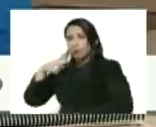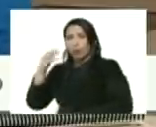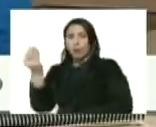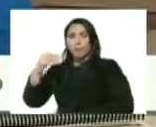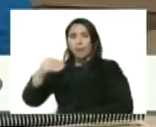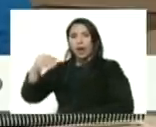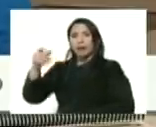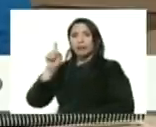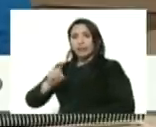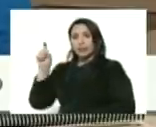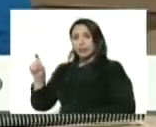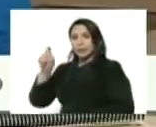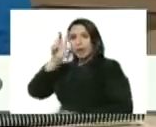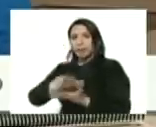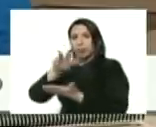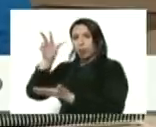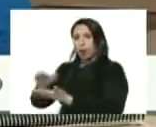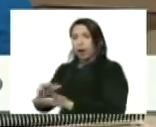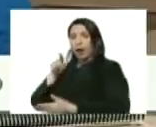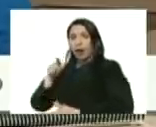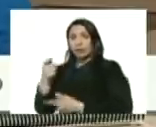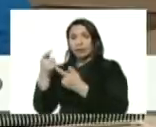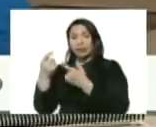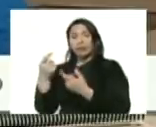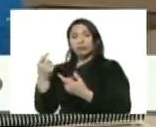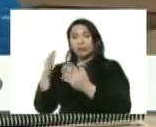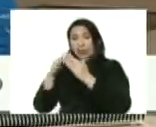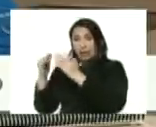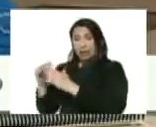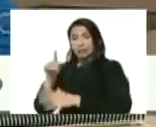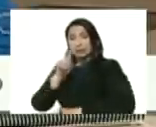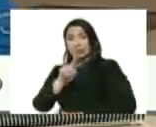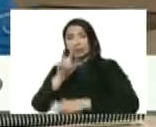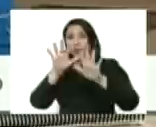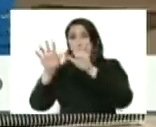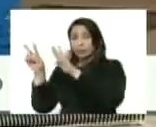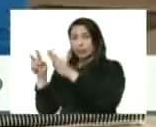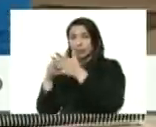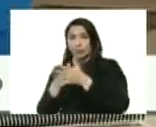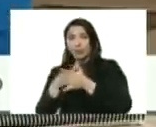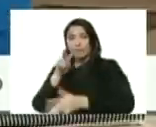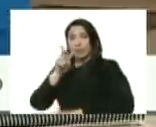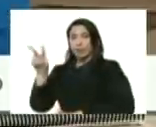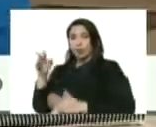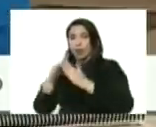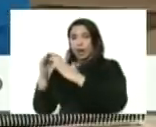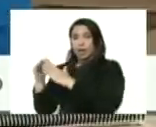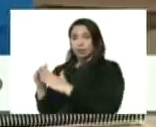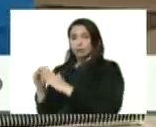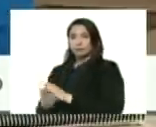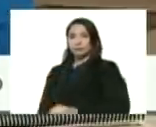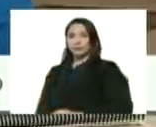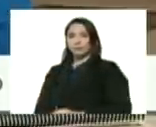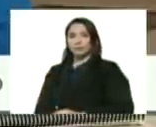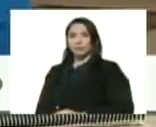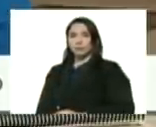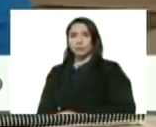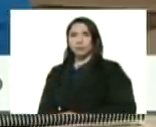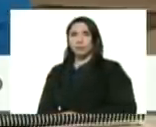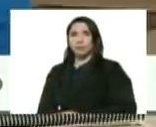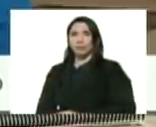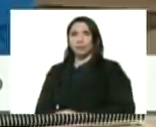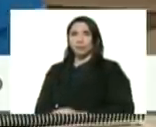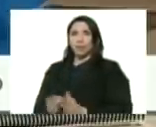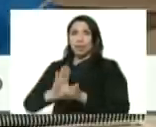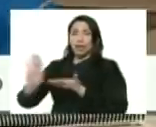aprobada esa moción tendríamos 117.022 viviendas y con